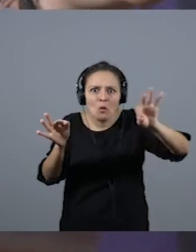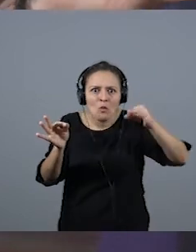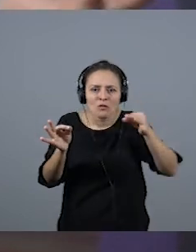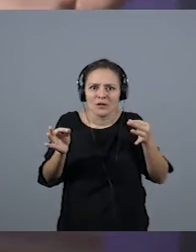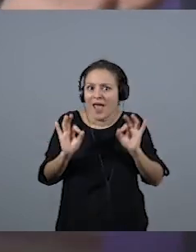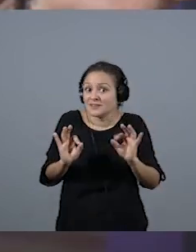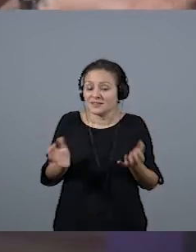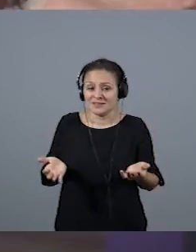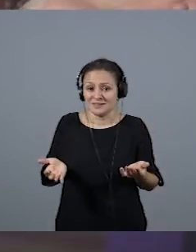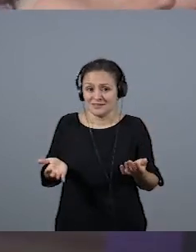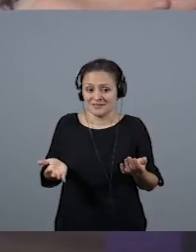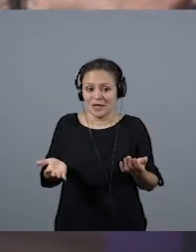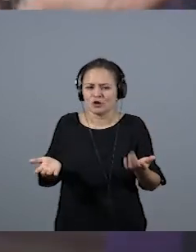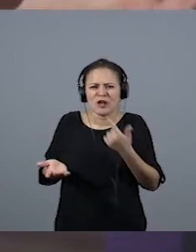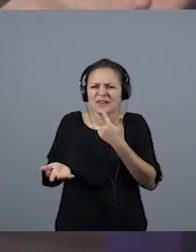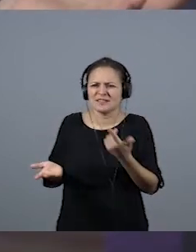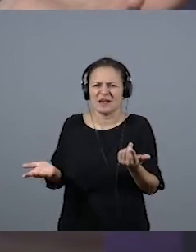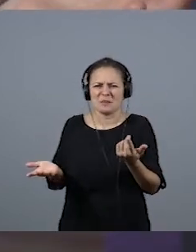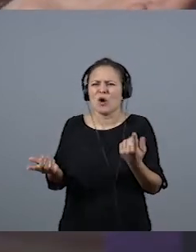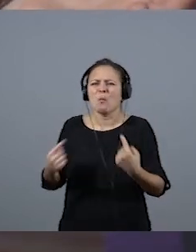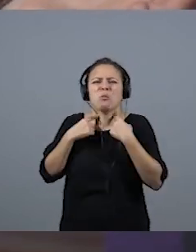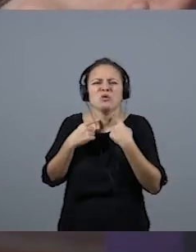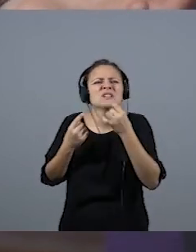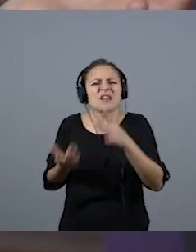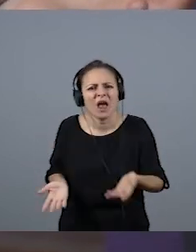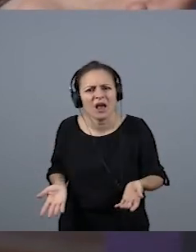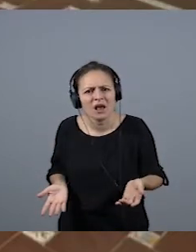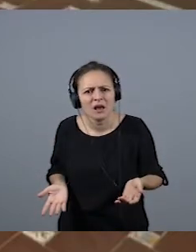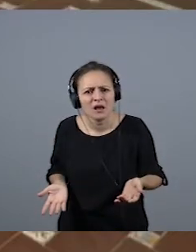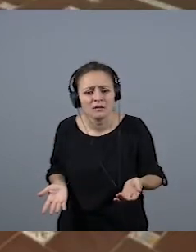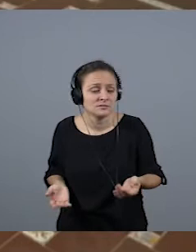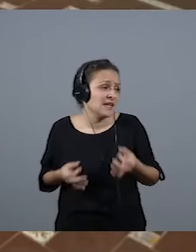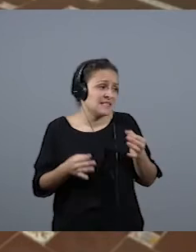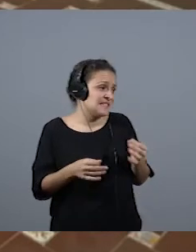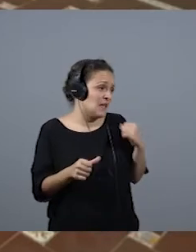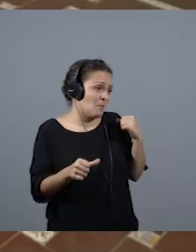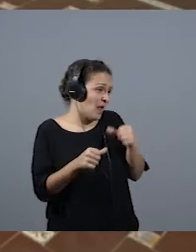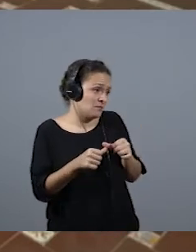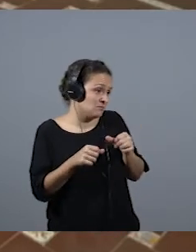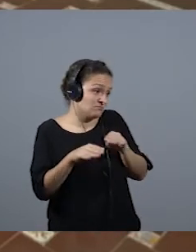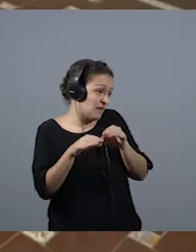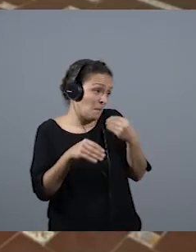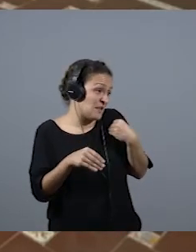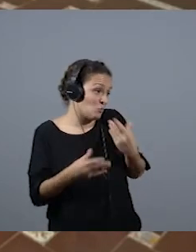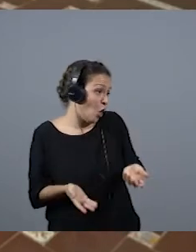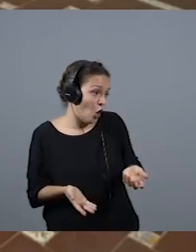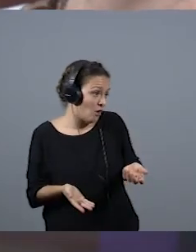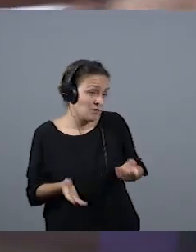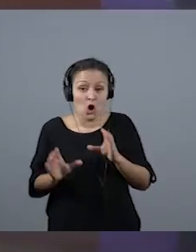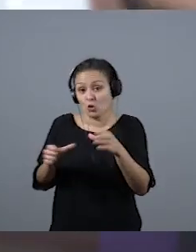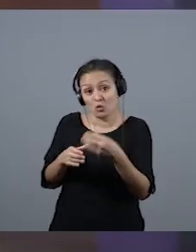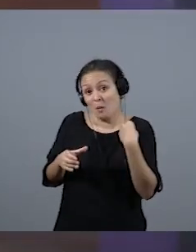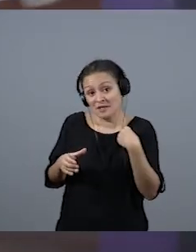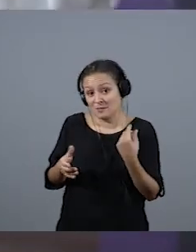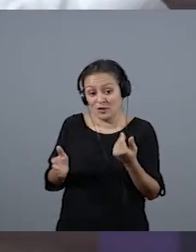dice, bueno, pero, ¿quién pierde aquí? Siempre los mismos. ¿Quién pierde aquí? El mismo bando. Cuando podíamos hacer